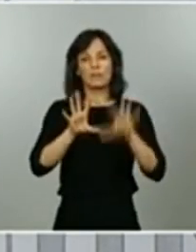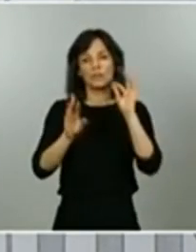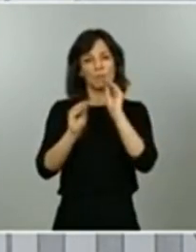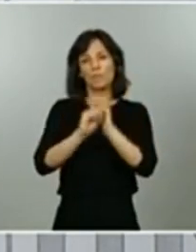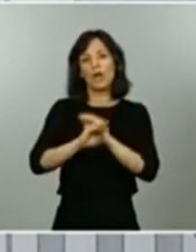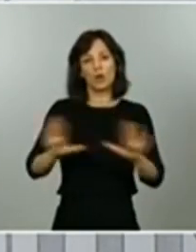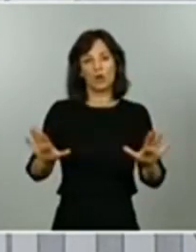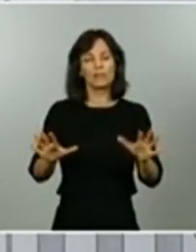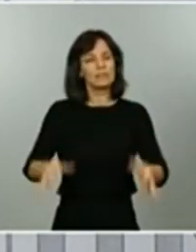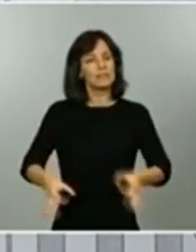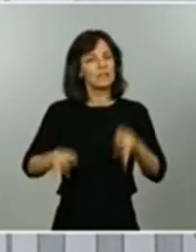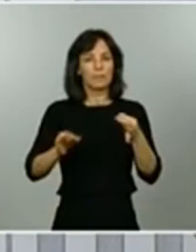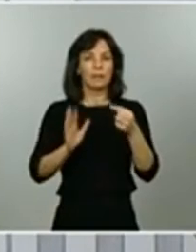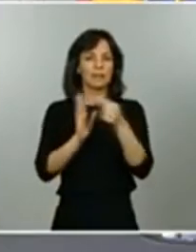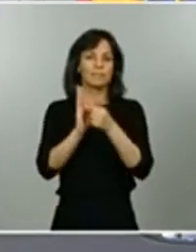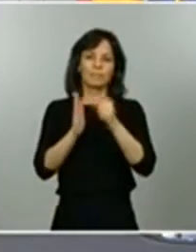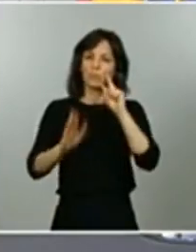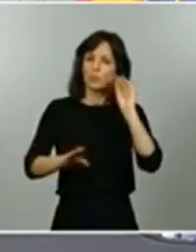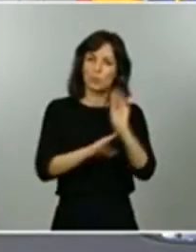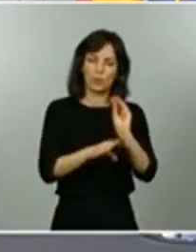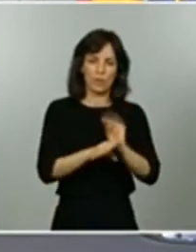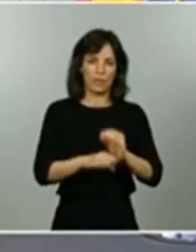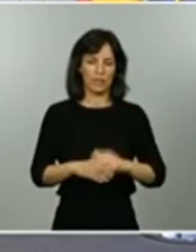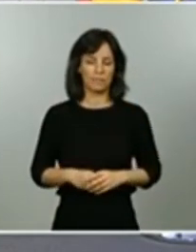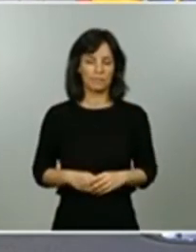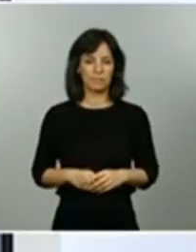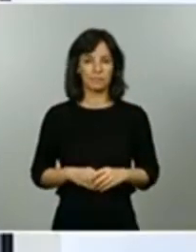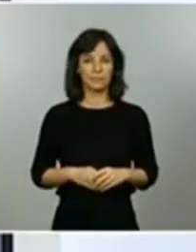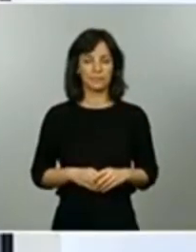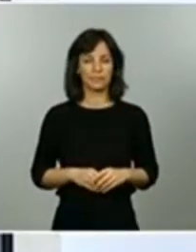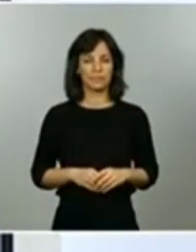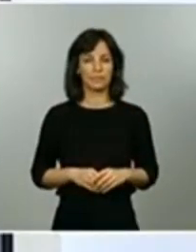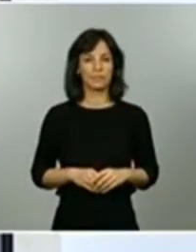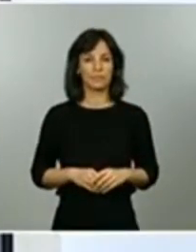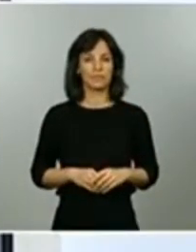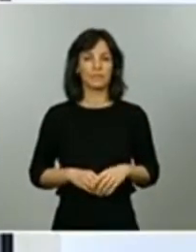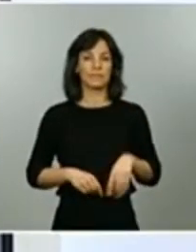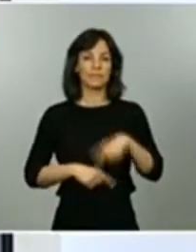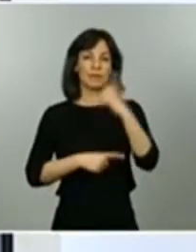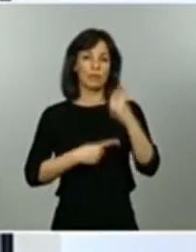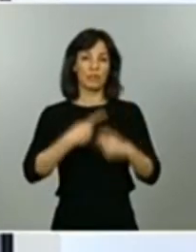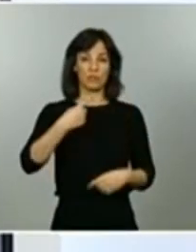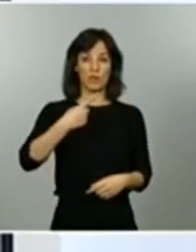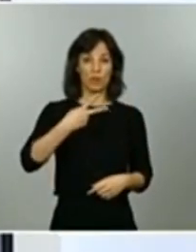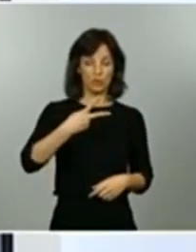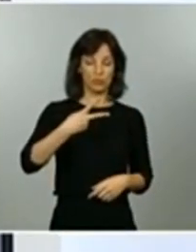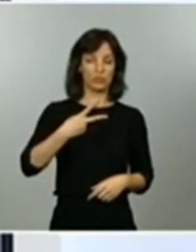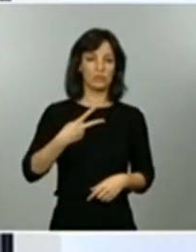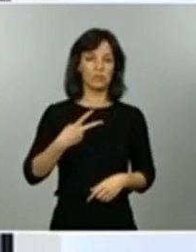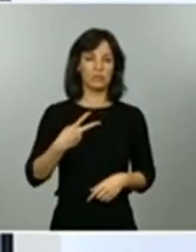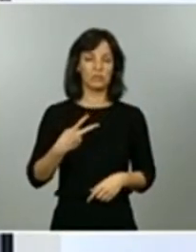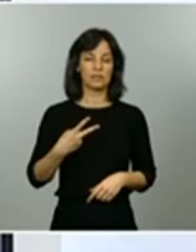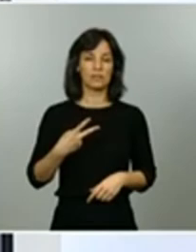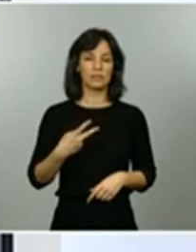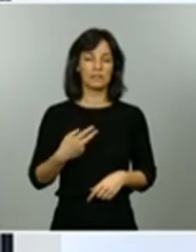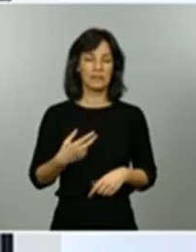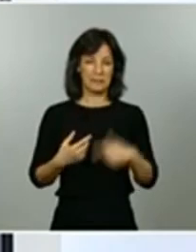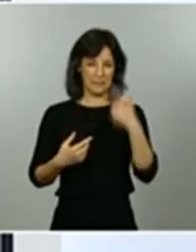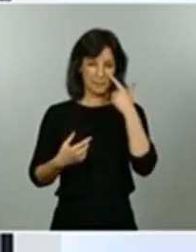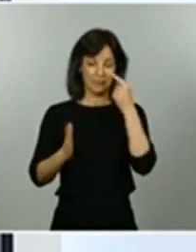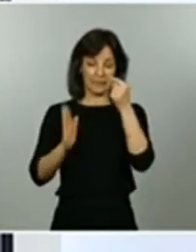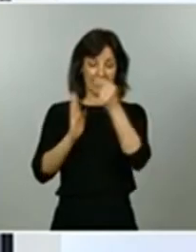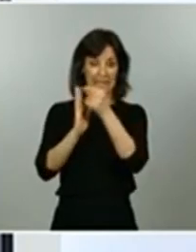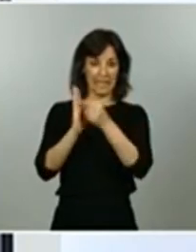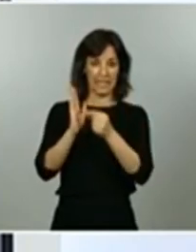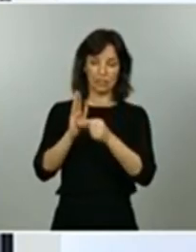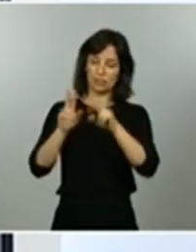criterios de prudencia en cuanto a las otras dos preguntas si se dan cuenta al valorar los criterios algunos de ellos están